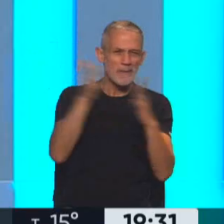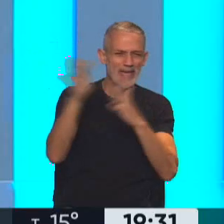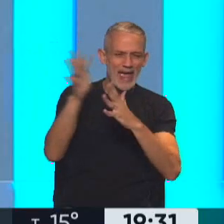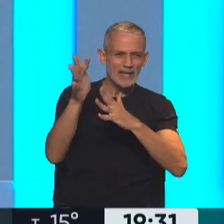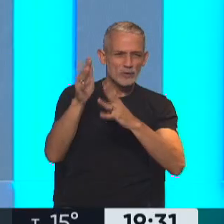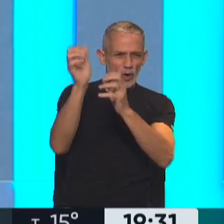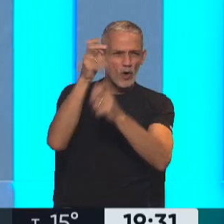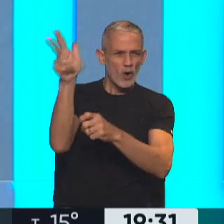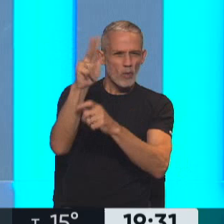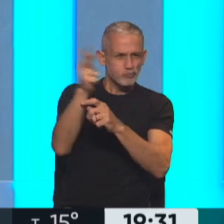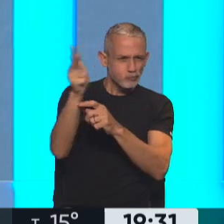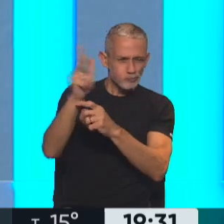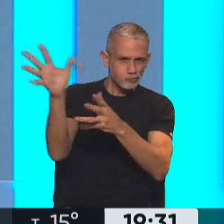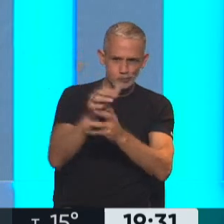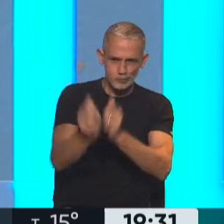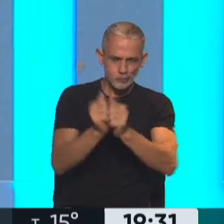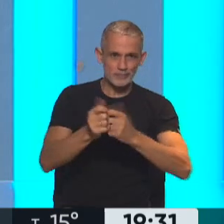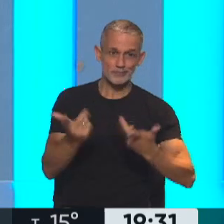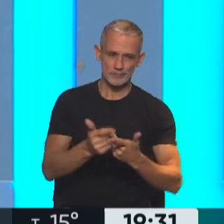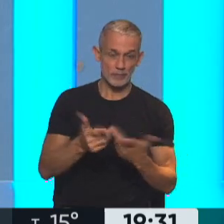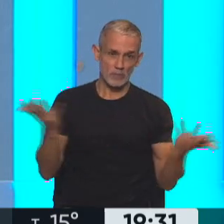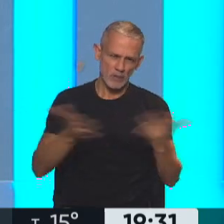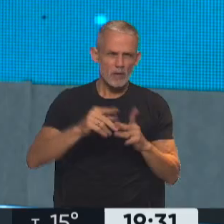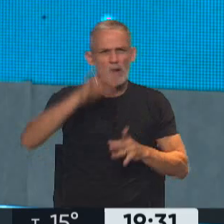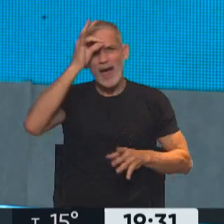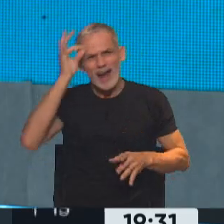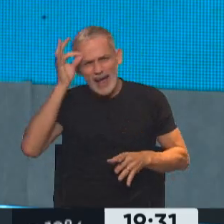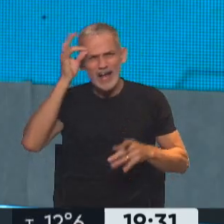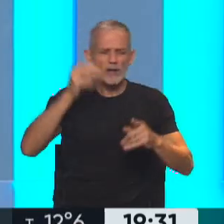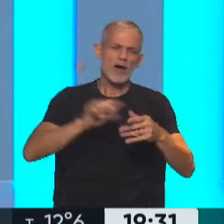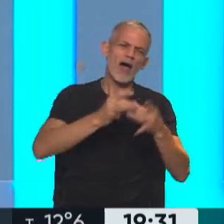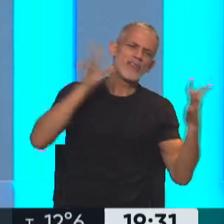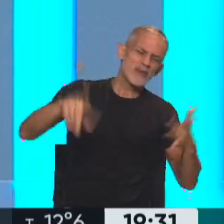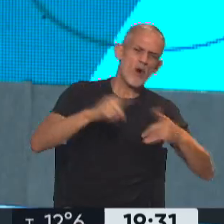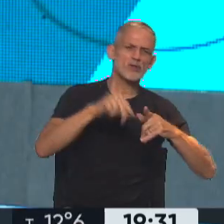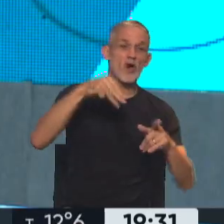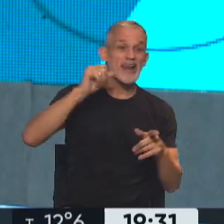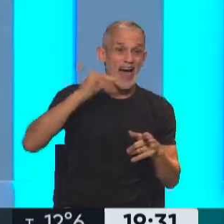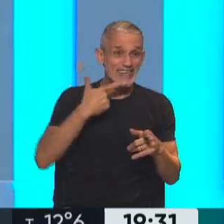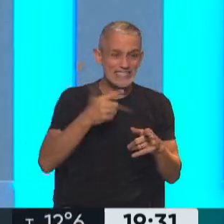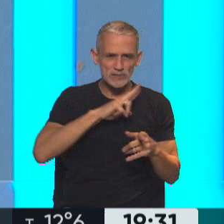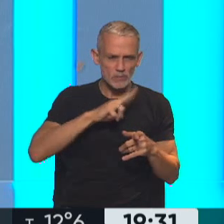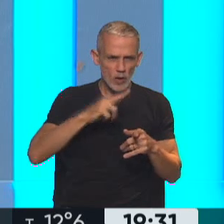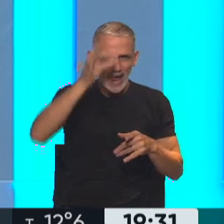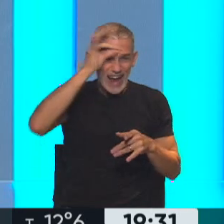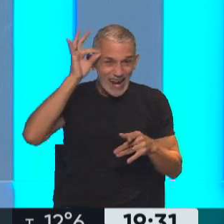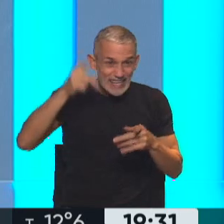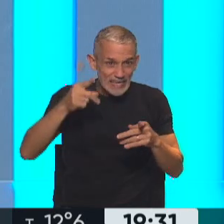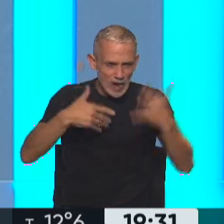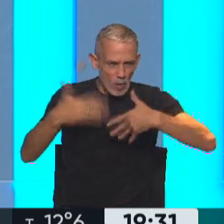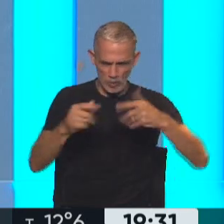rigor, vamos a hablar del divorcio entre Claudio Canigia y Mariana Ananis. Ah, Mirá cómo es, todo tiene que ver con todo. Y va a impactar